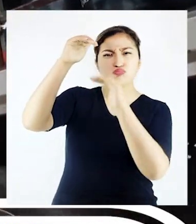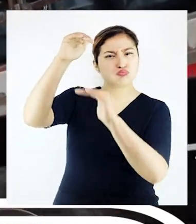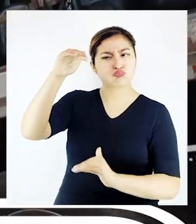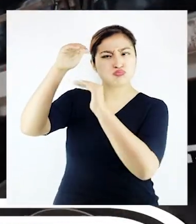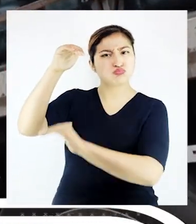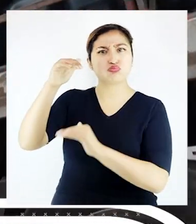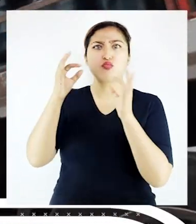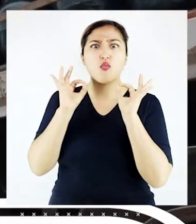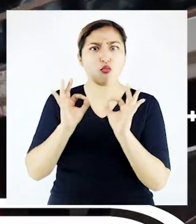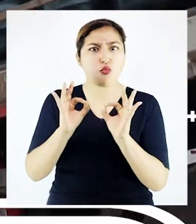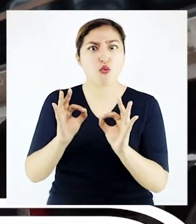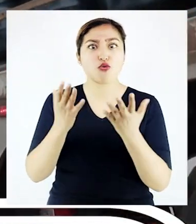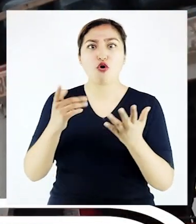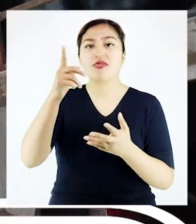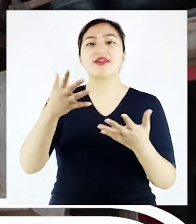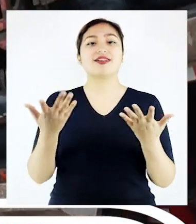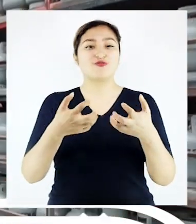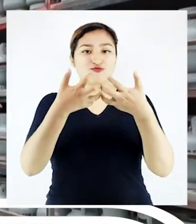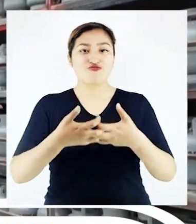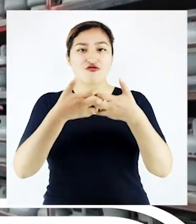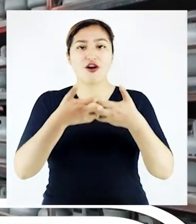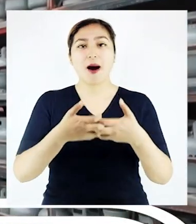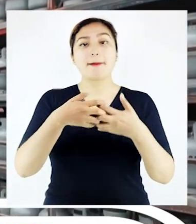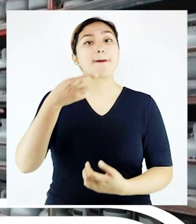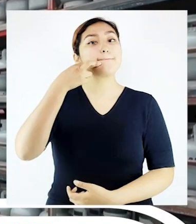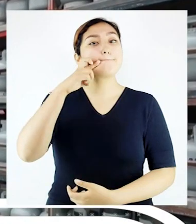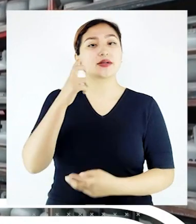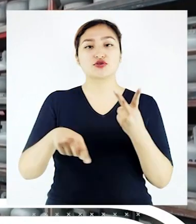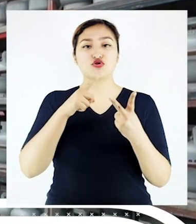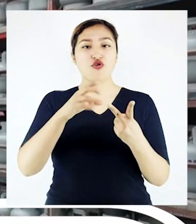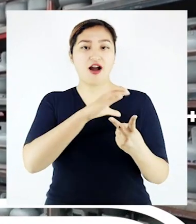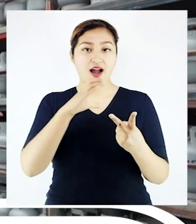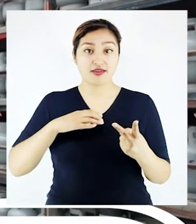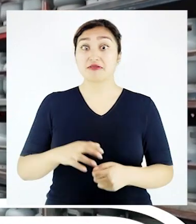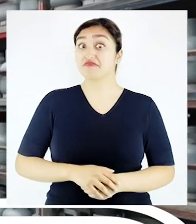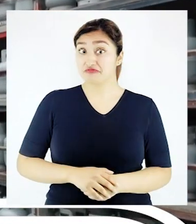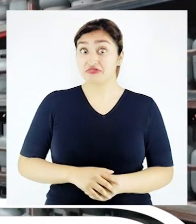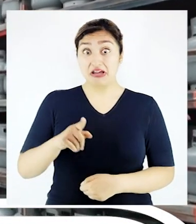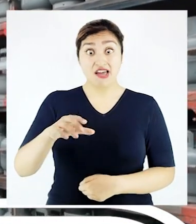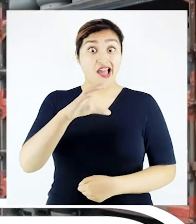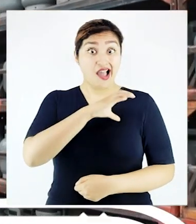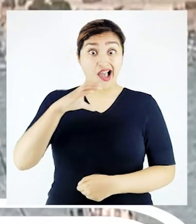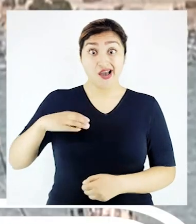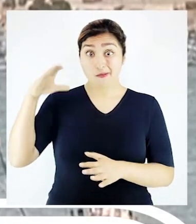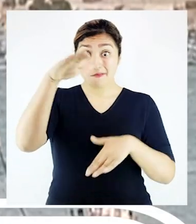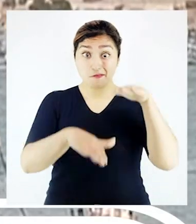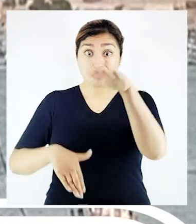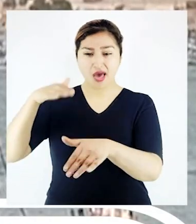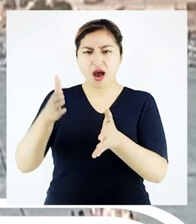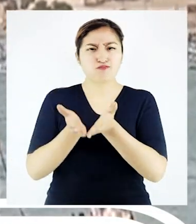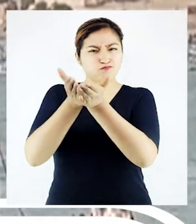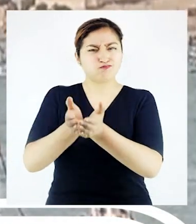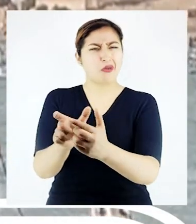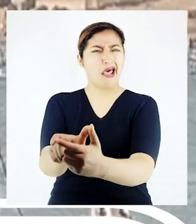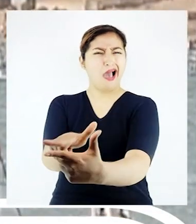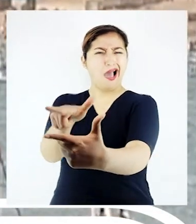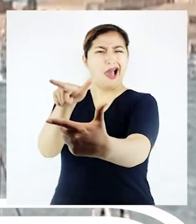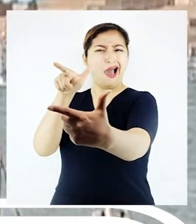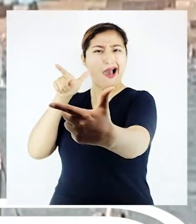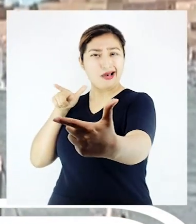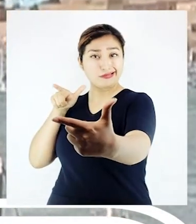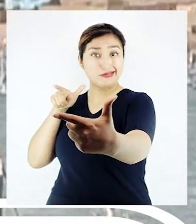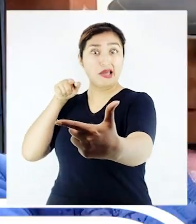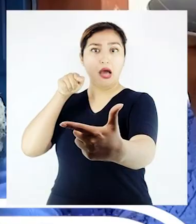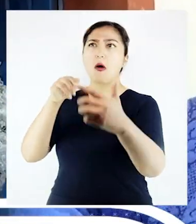GLP almacenado en las plantas de abastecimiento de Pisco y El Callao, así como en los buques ubicados en la Bahía del